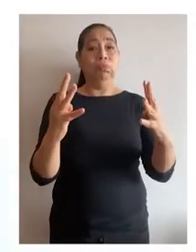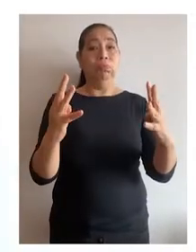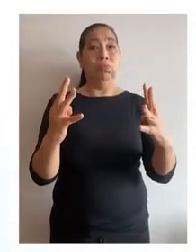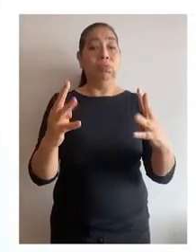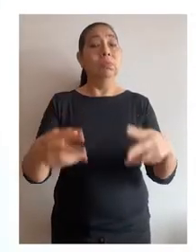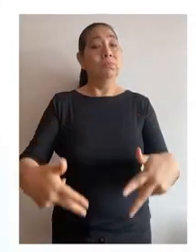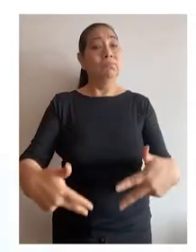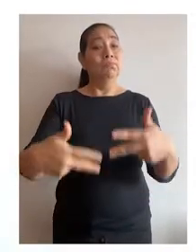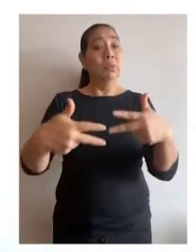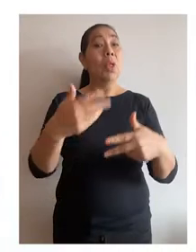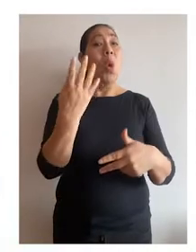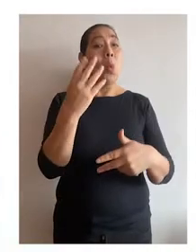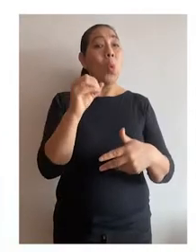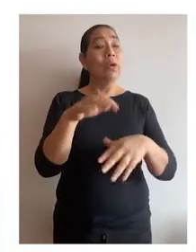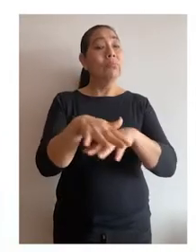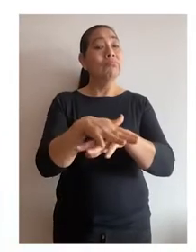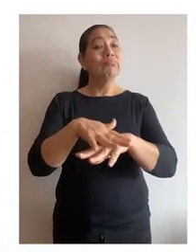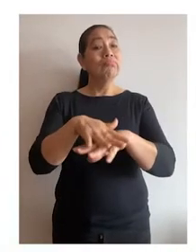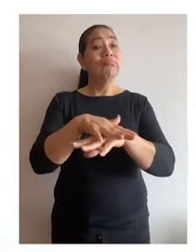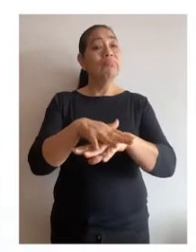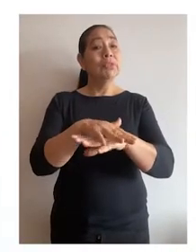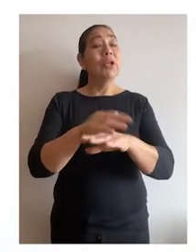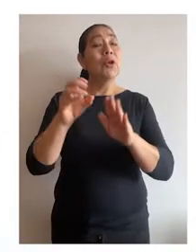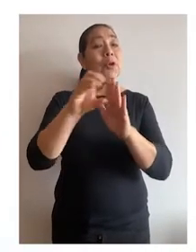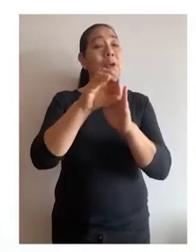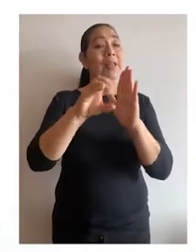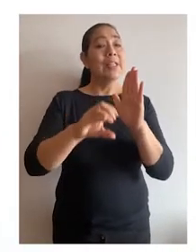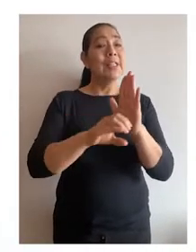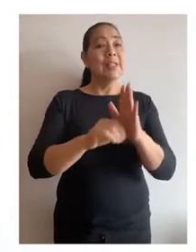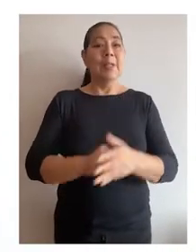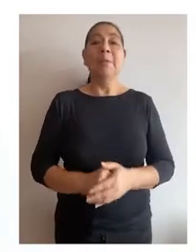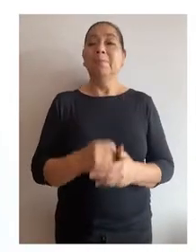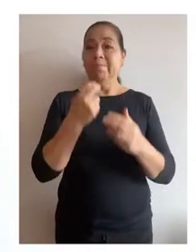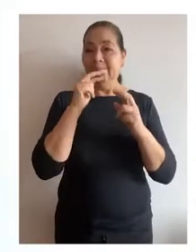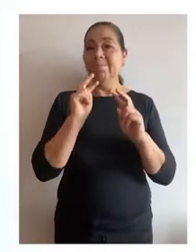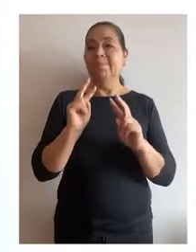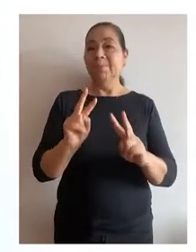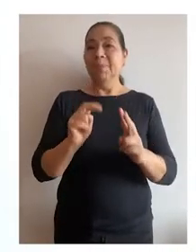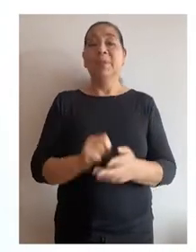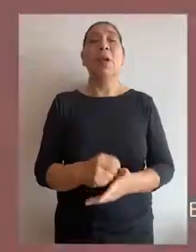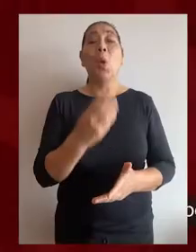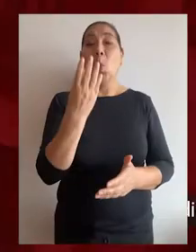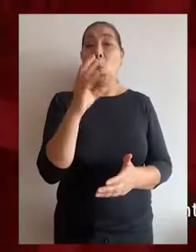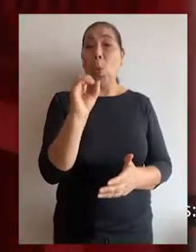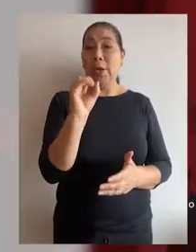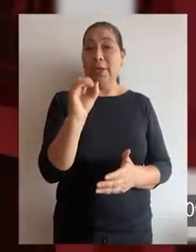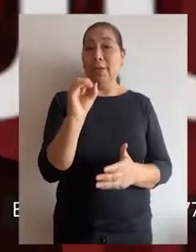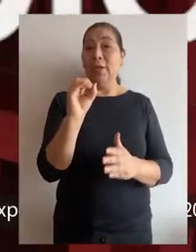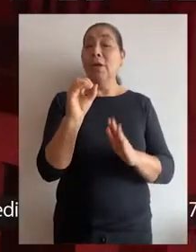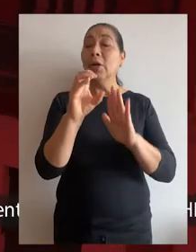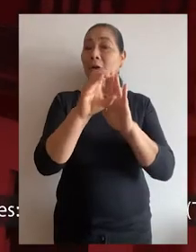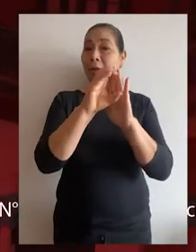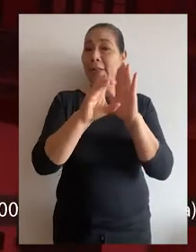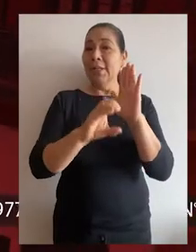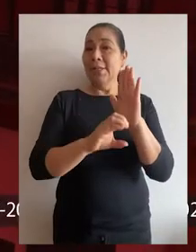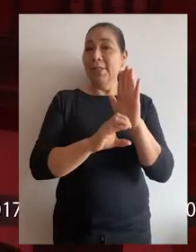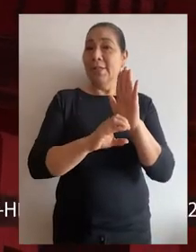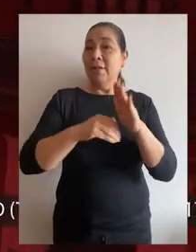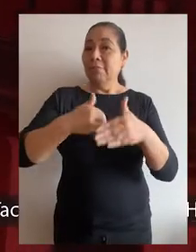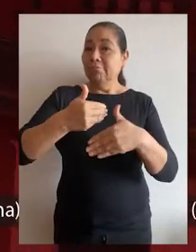pública remota y dejó al voto 40 procesos constitucionales. Veamos. 40 procesos